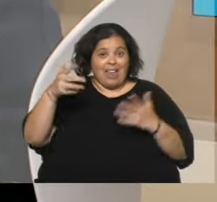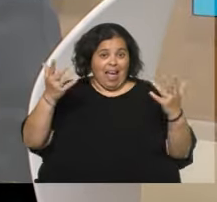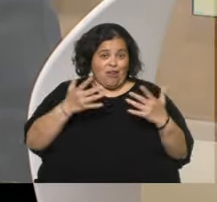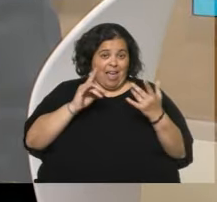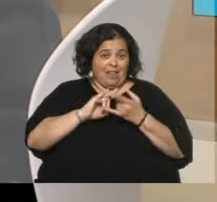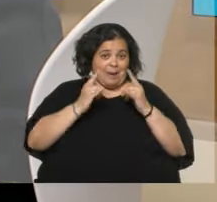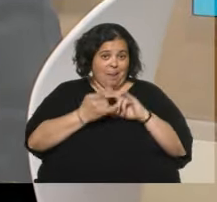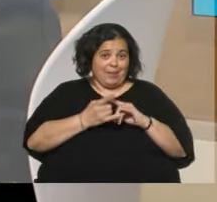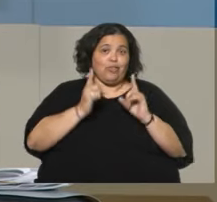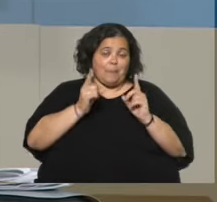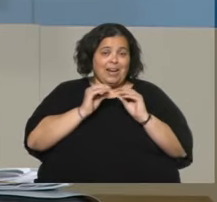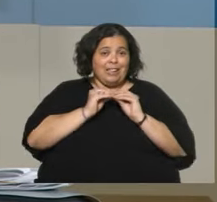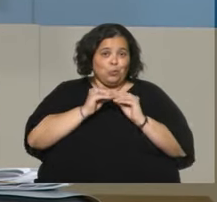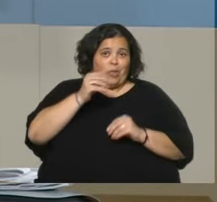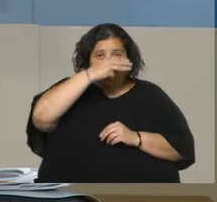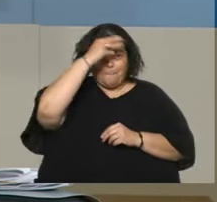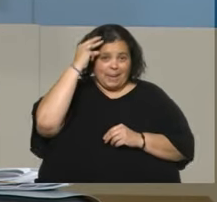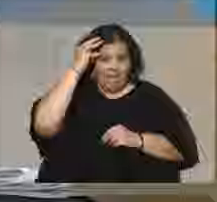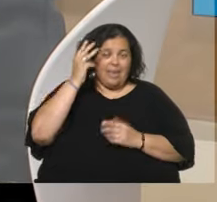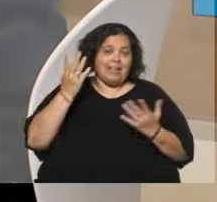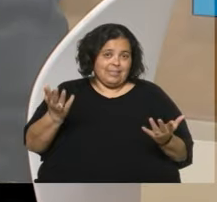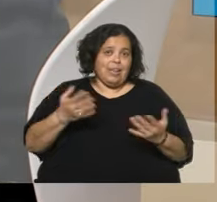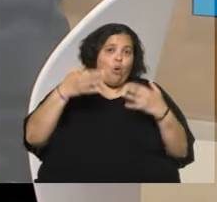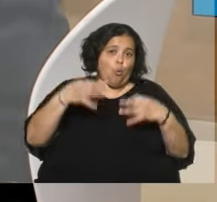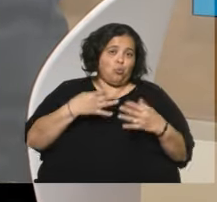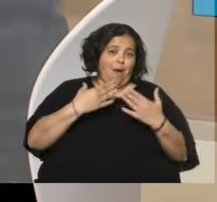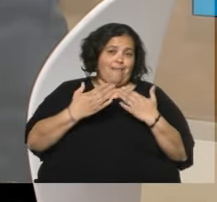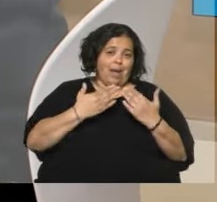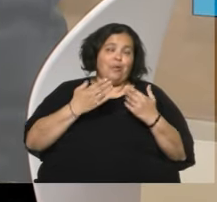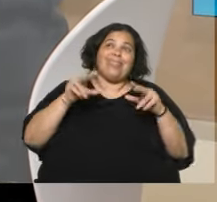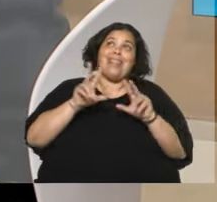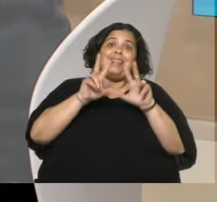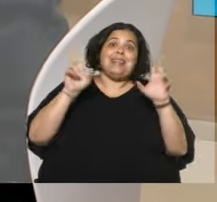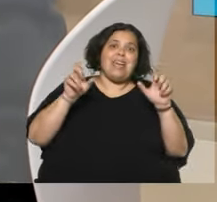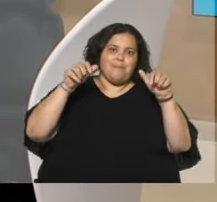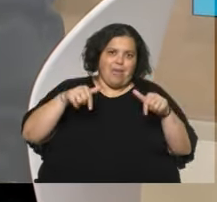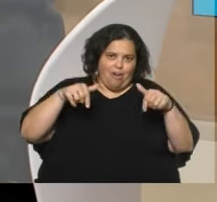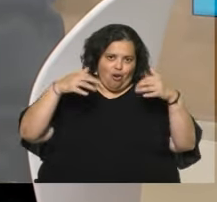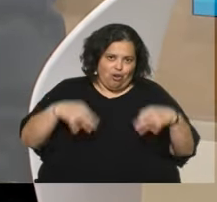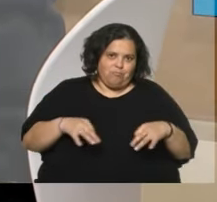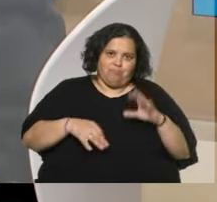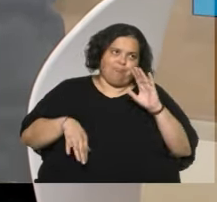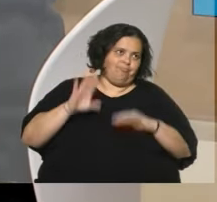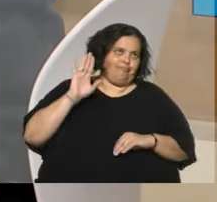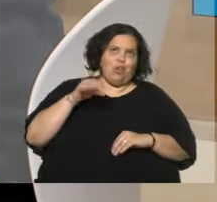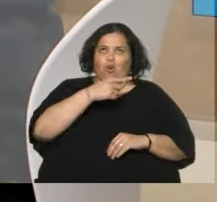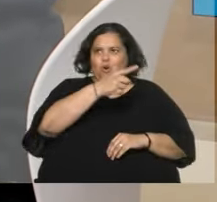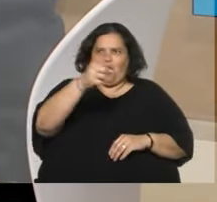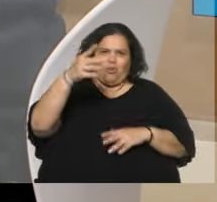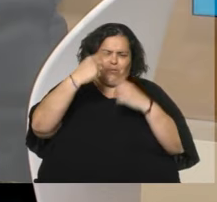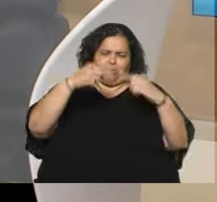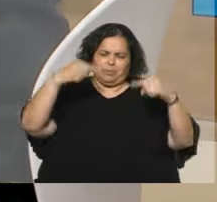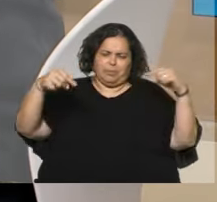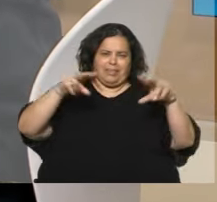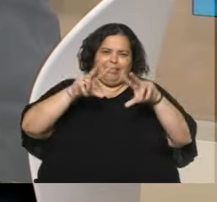está el caso Penadez, yo justo le decía, es el tema que eclipsa además todos los otros temas que ocurren en el